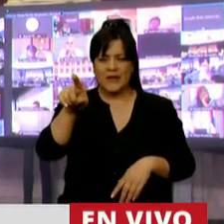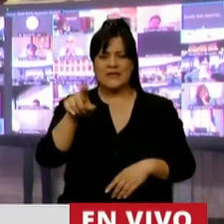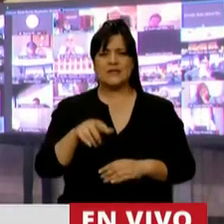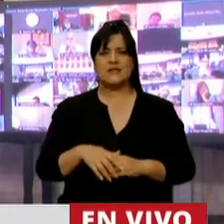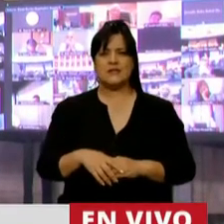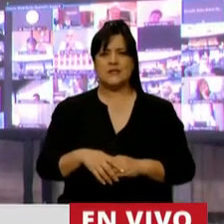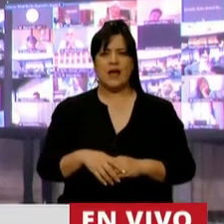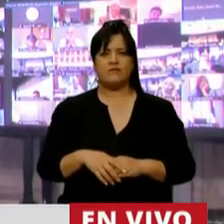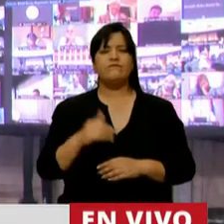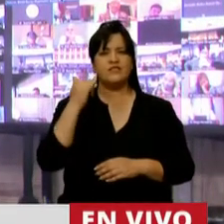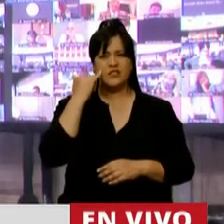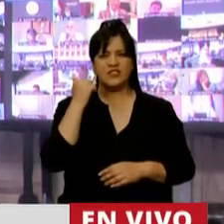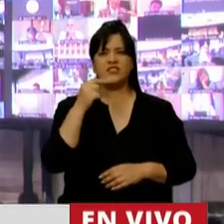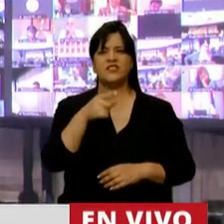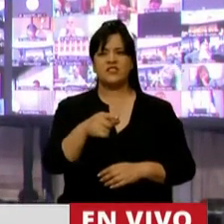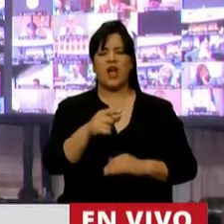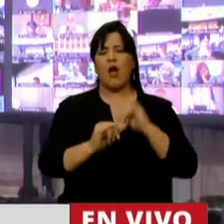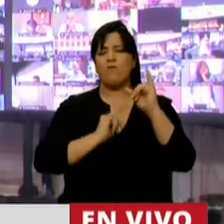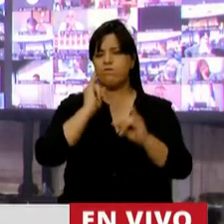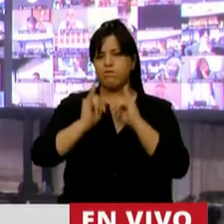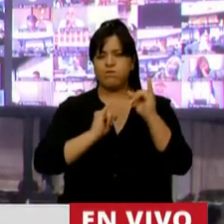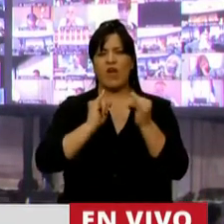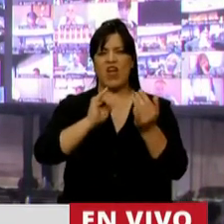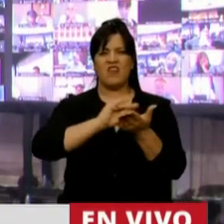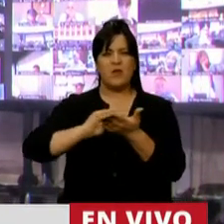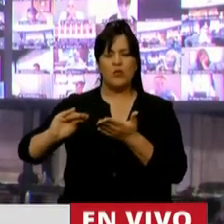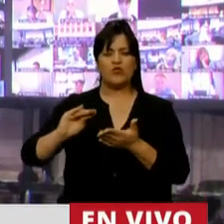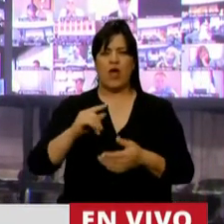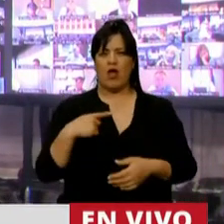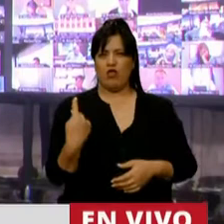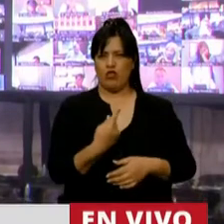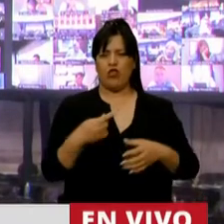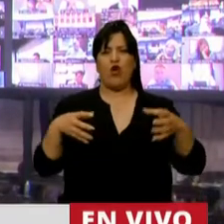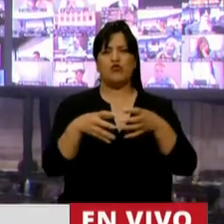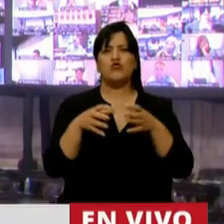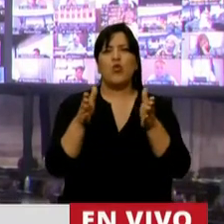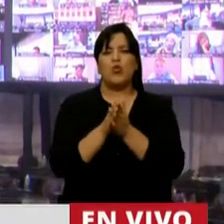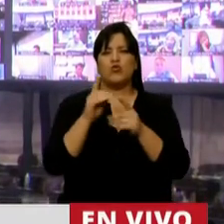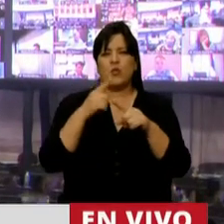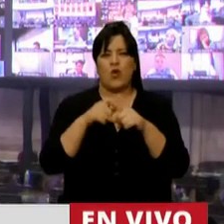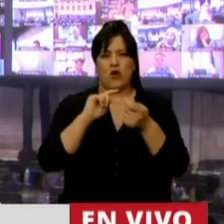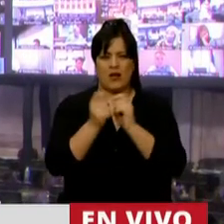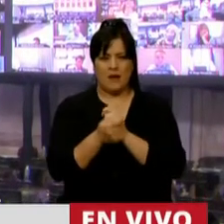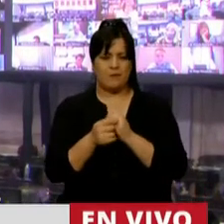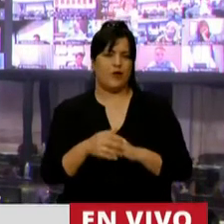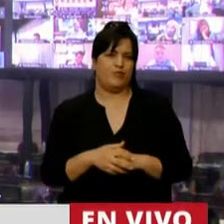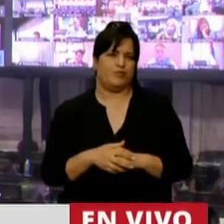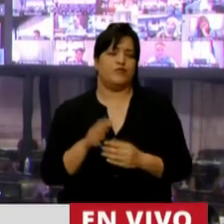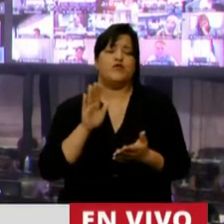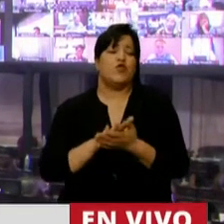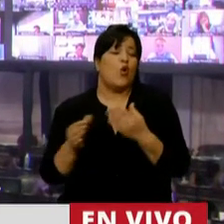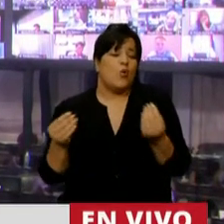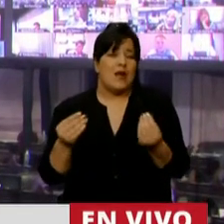alguna manera referidos por algunos diputados del bloque nuestro de Puntos por el Cambio, en aquellos aspectos más